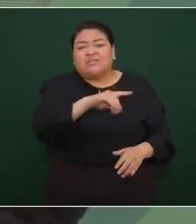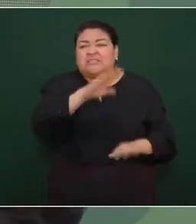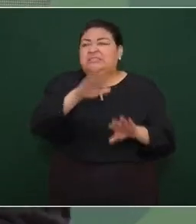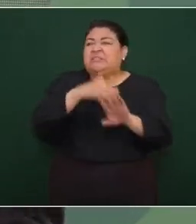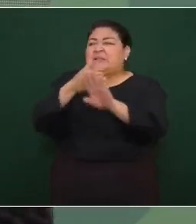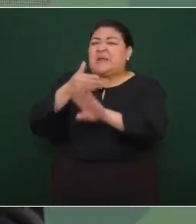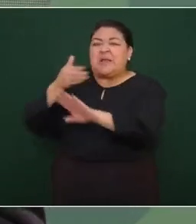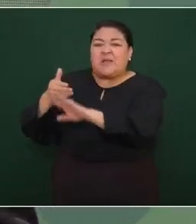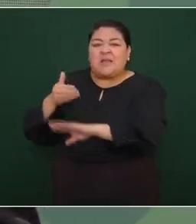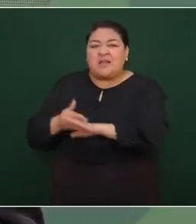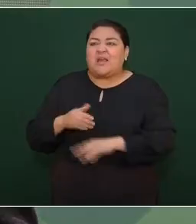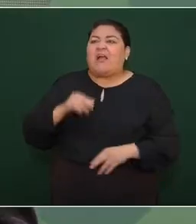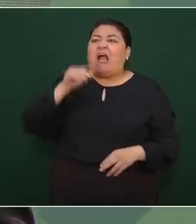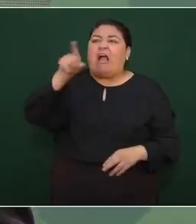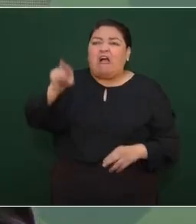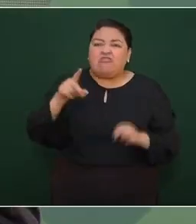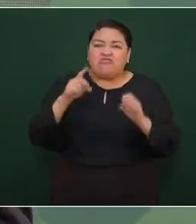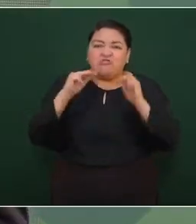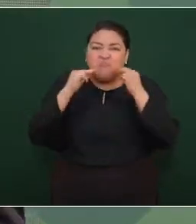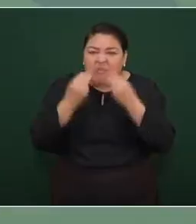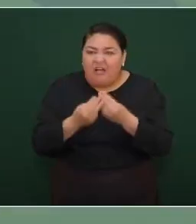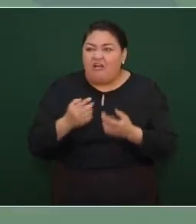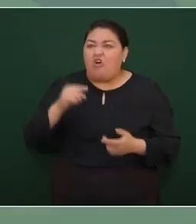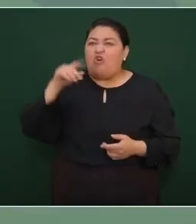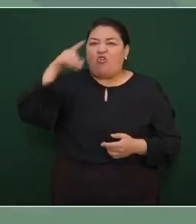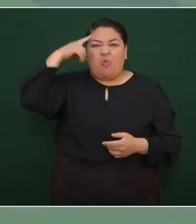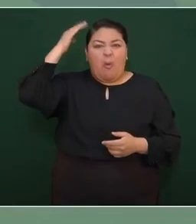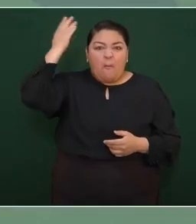narco dictador